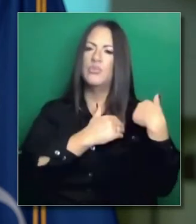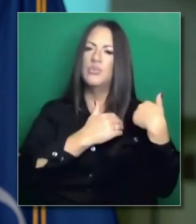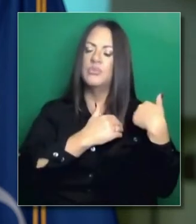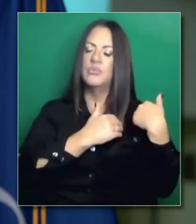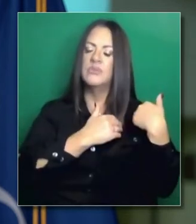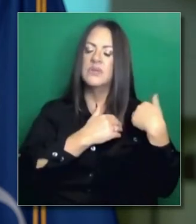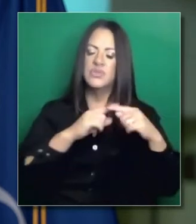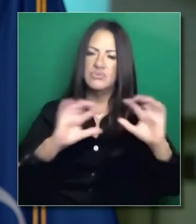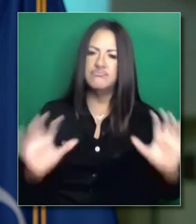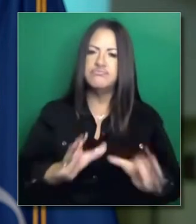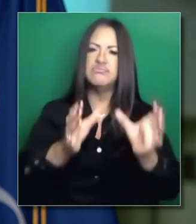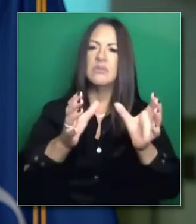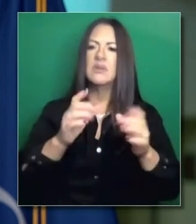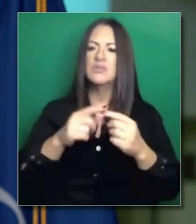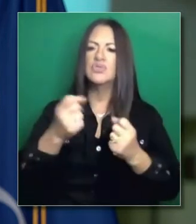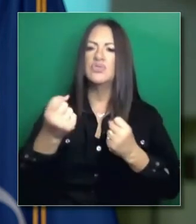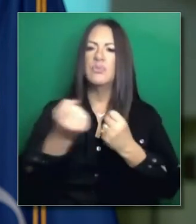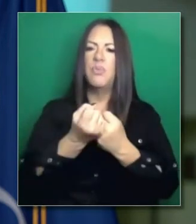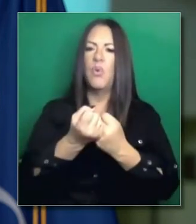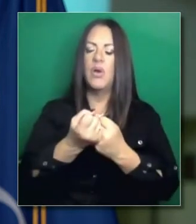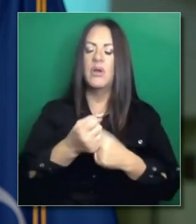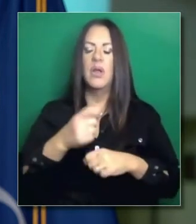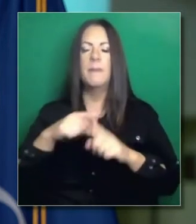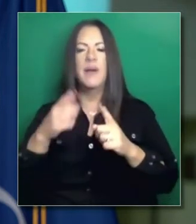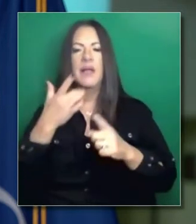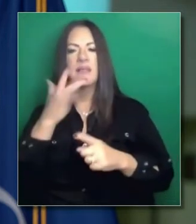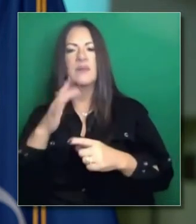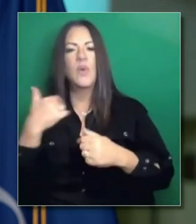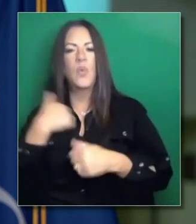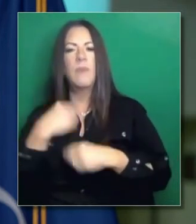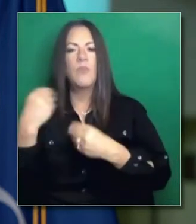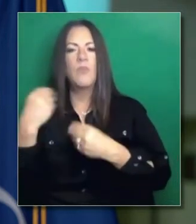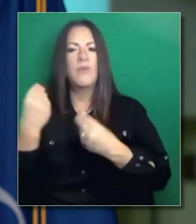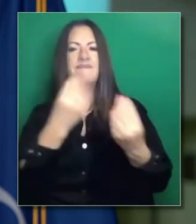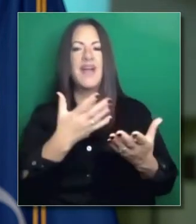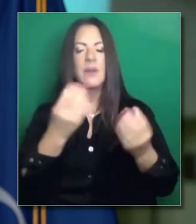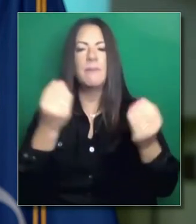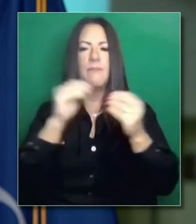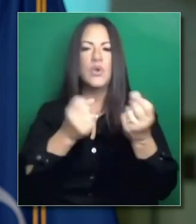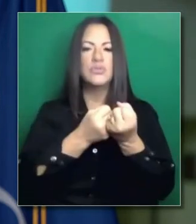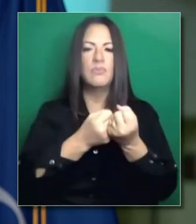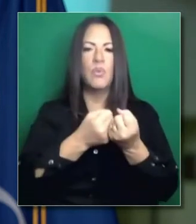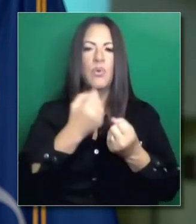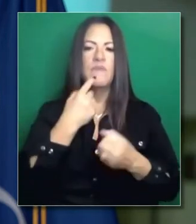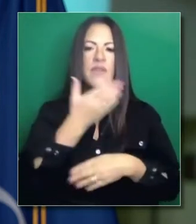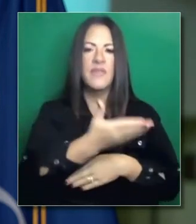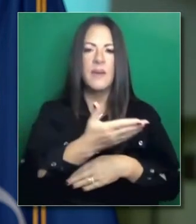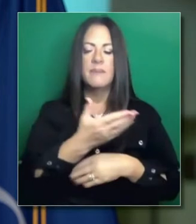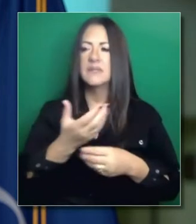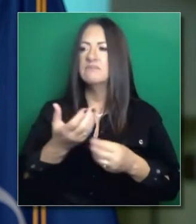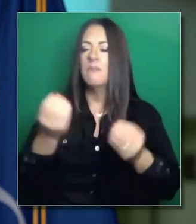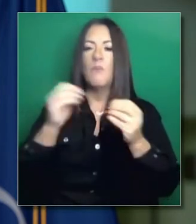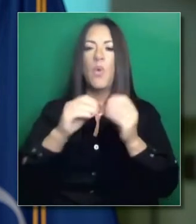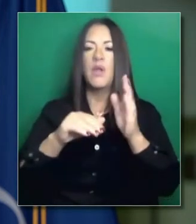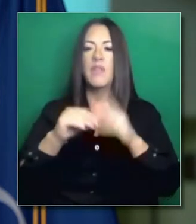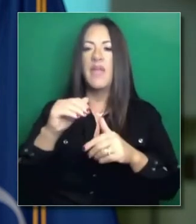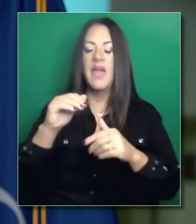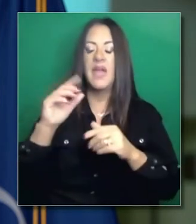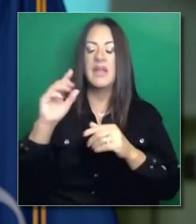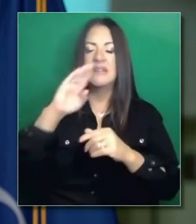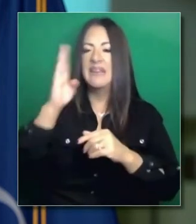fundamental para apoyar estos apoyos. Nosotros simplemente damos más apoyo que lo que se ha dado antes en la historia.